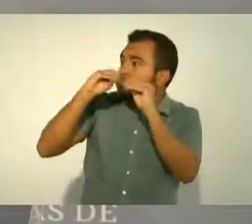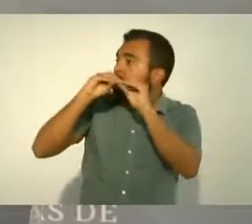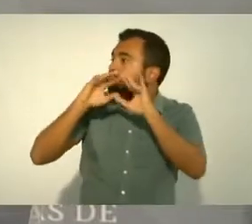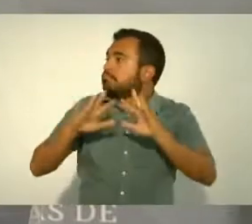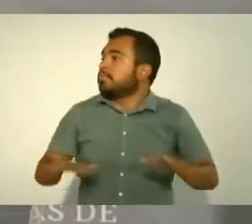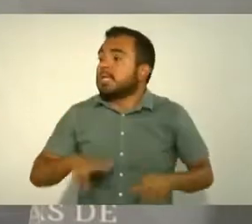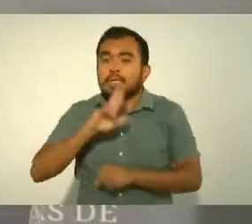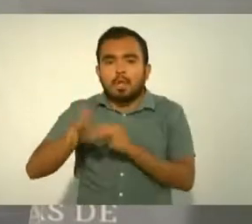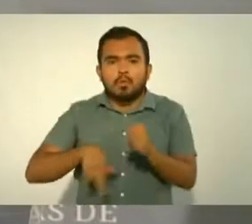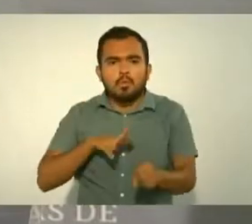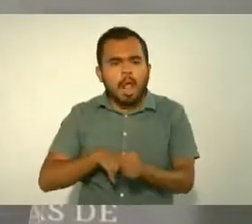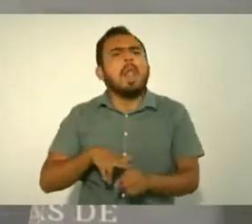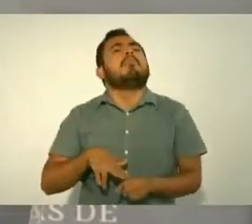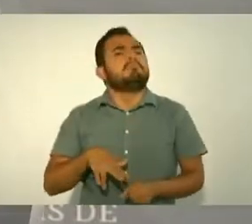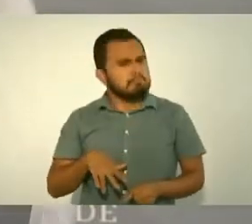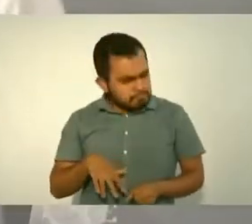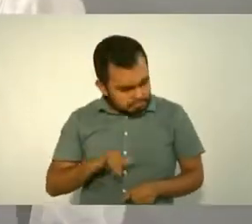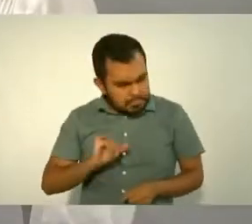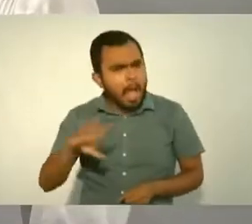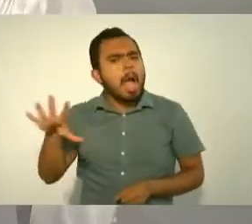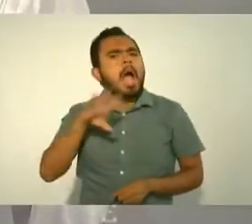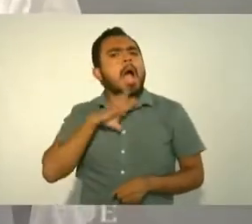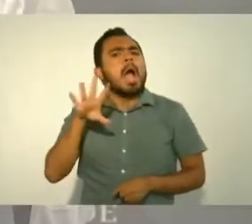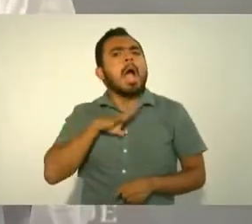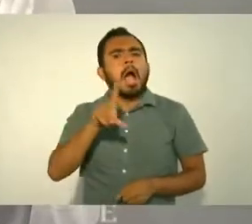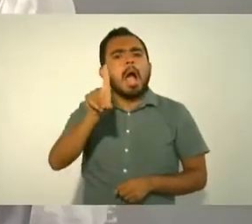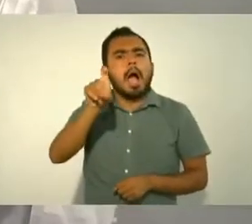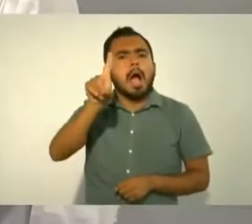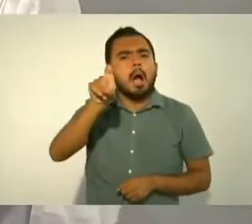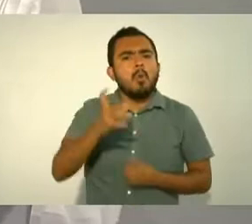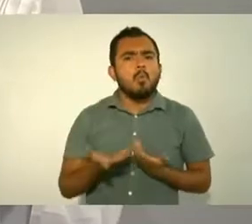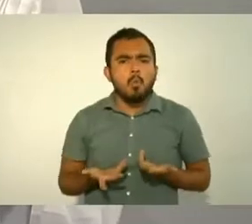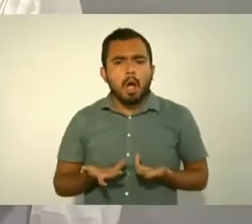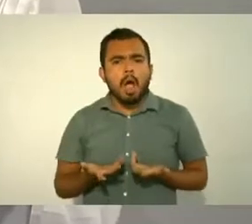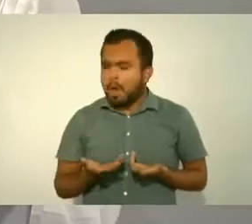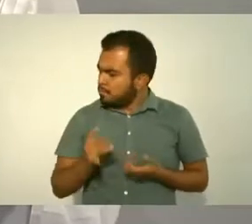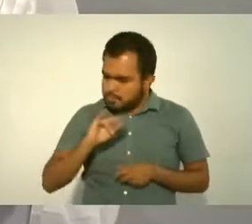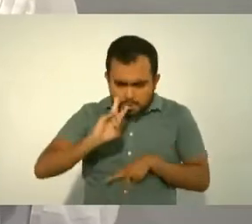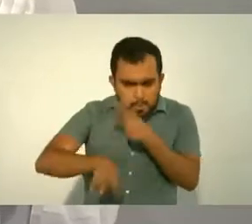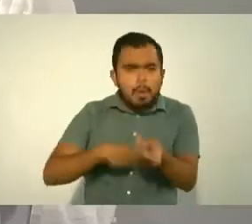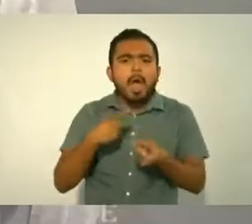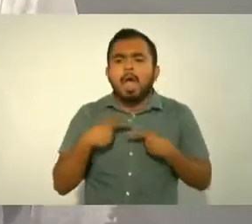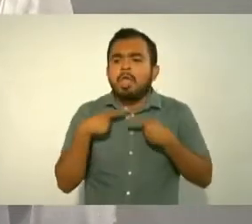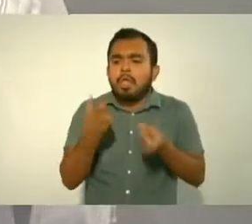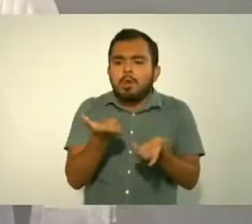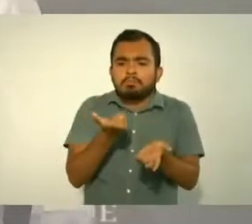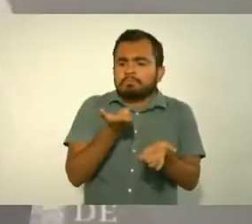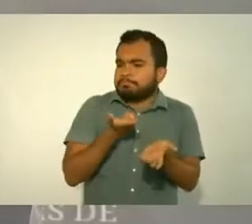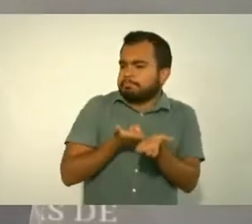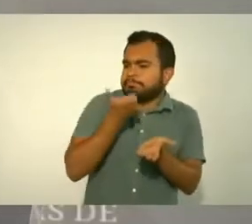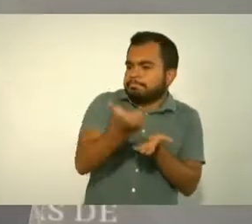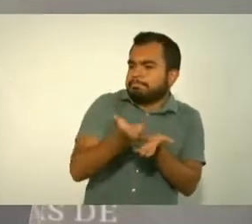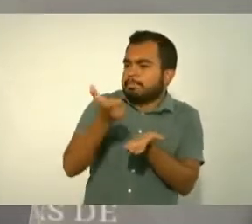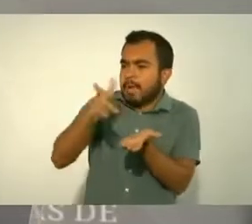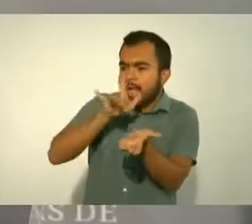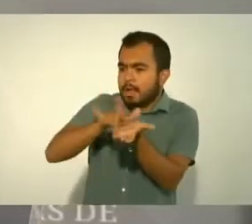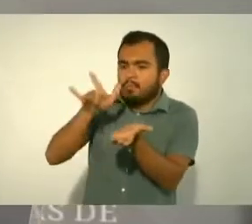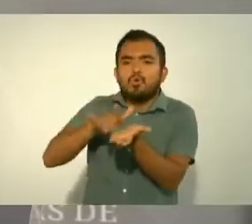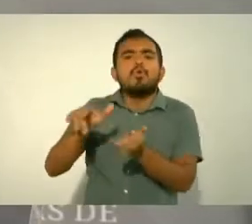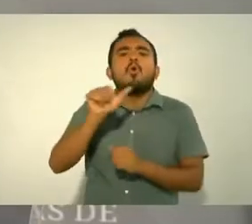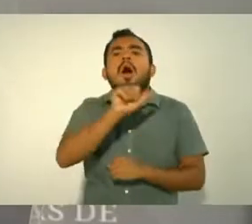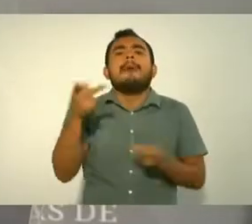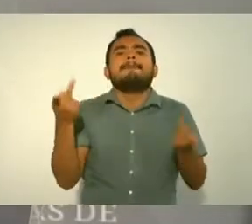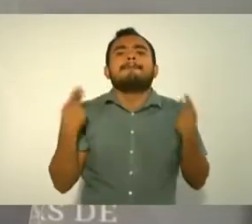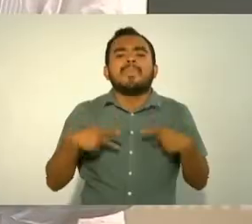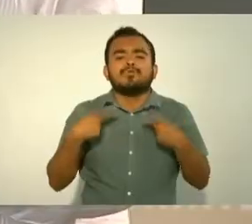agua y vamos a dar algunos apoyos para que pequeños propietarios